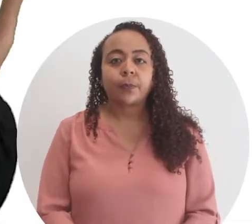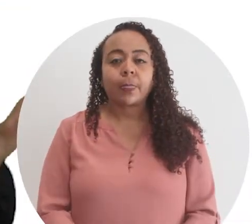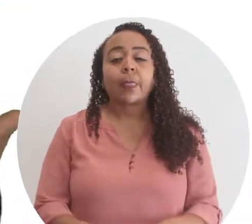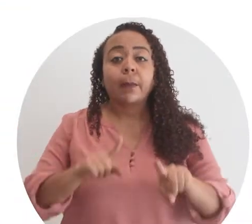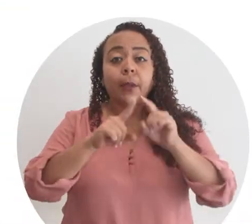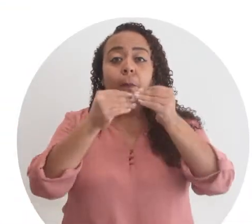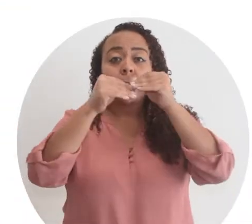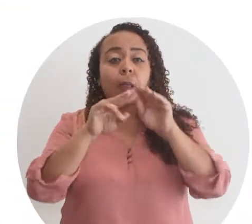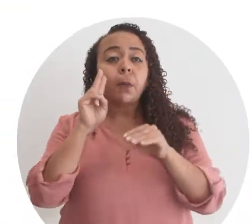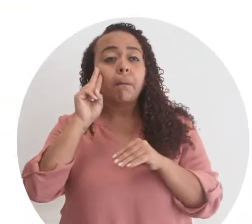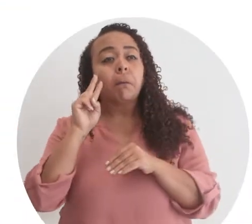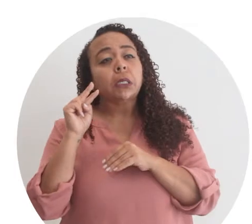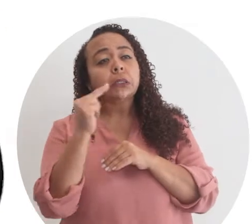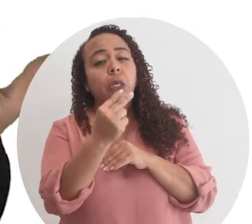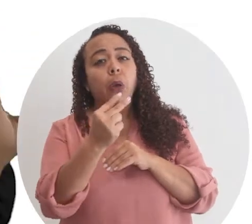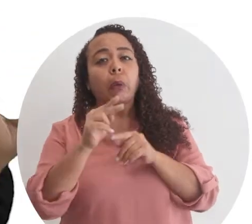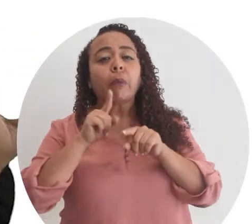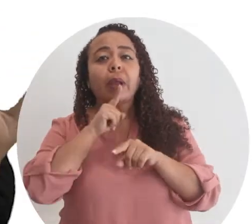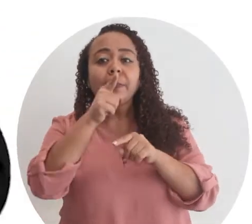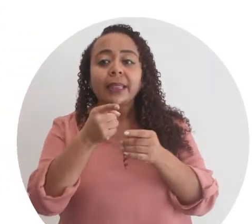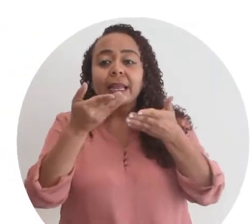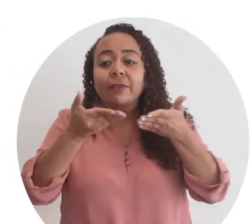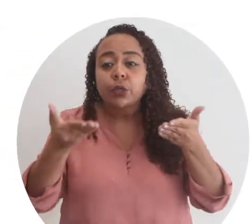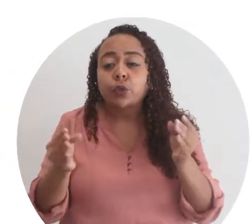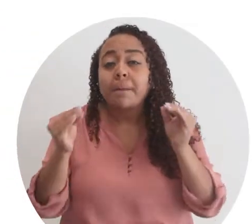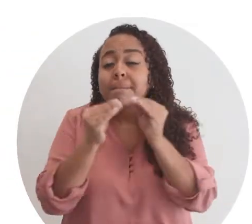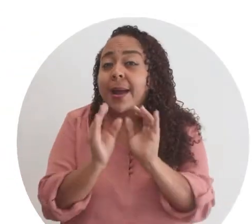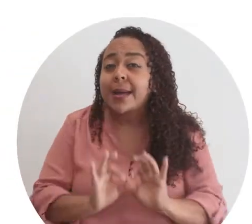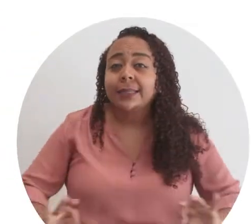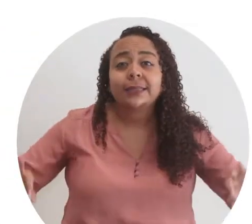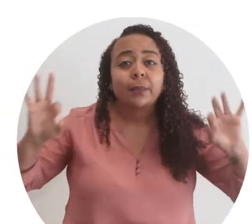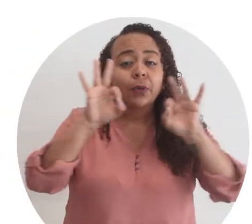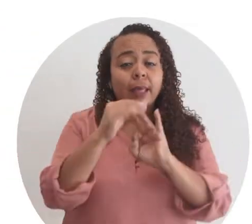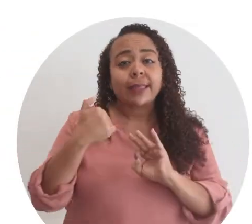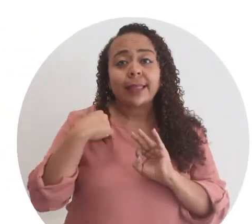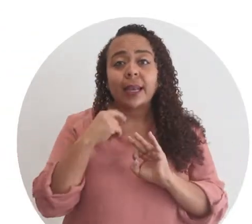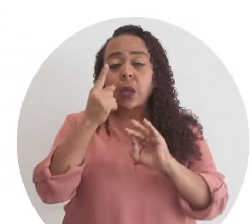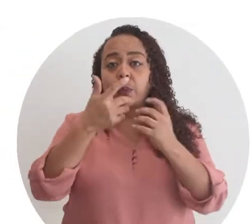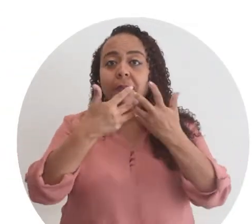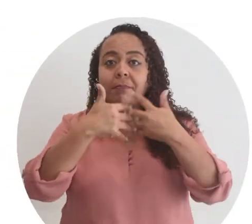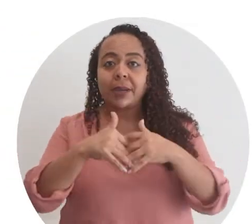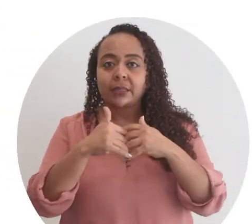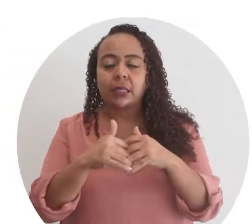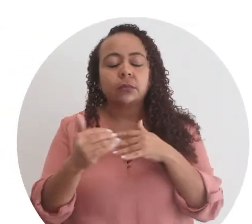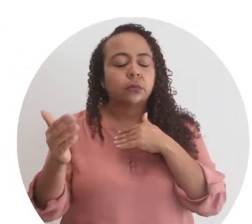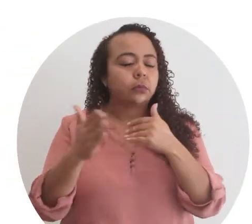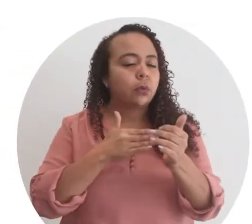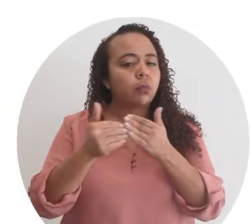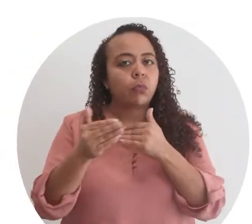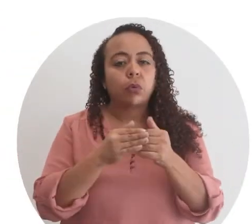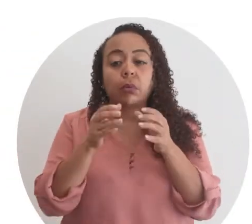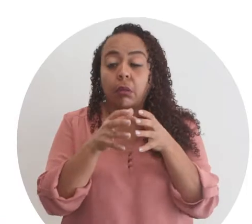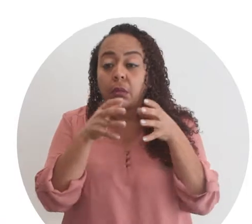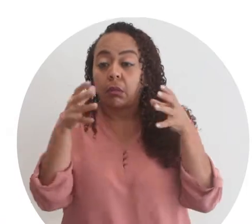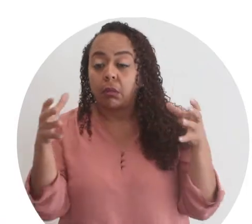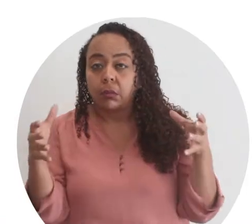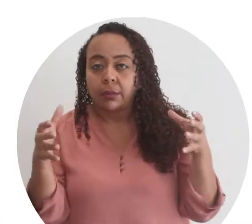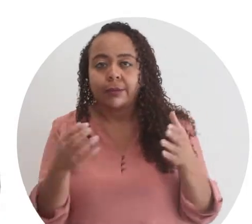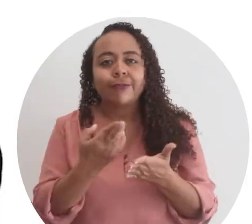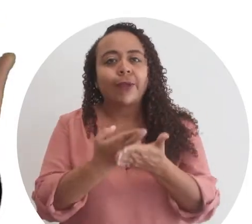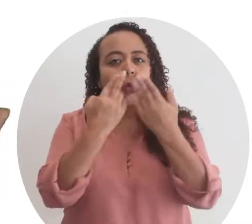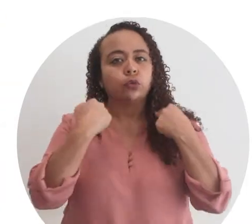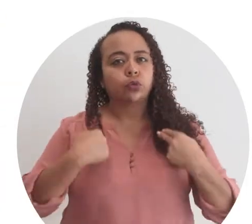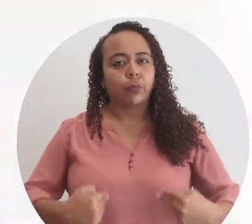pero perdemos la visión de que realmente el recurso más importante con el que cuenta una compañía, sin importar su tamaño,